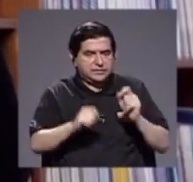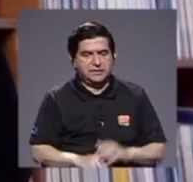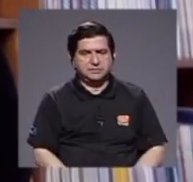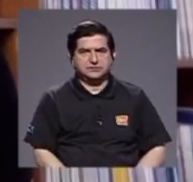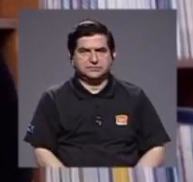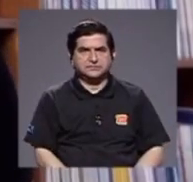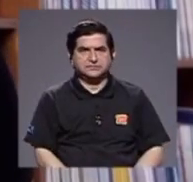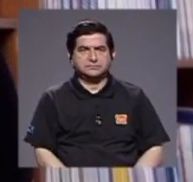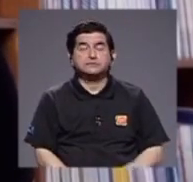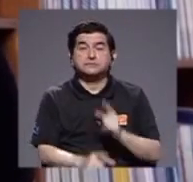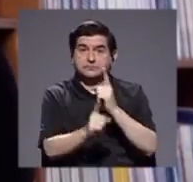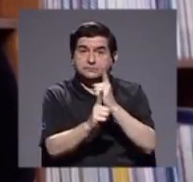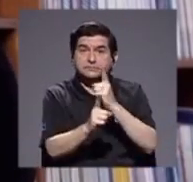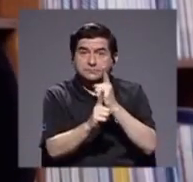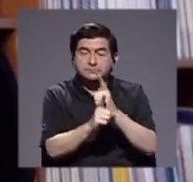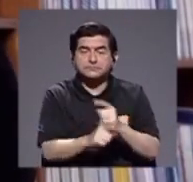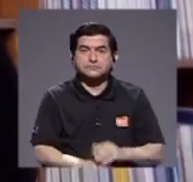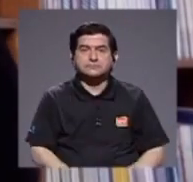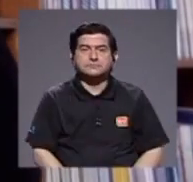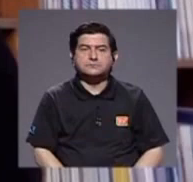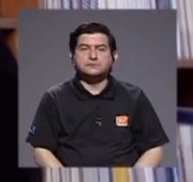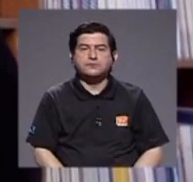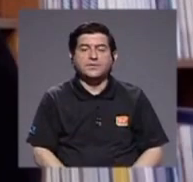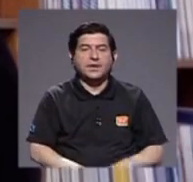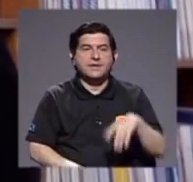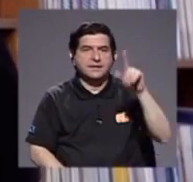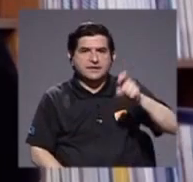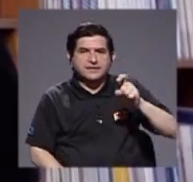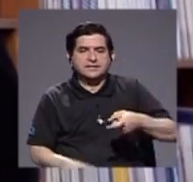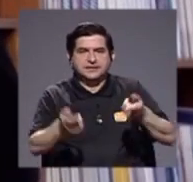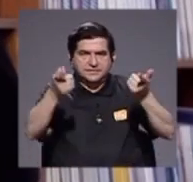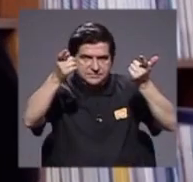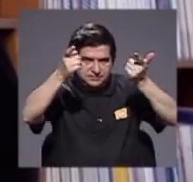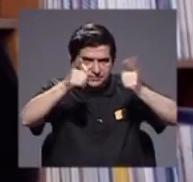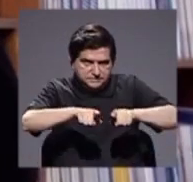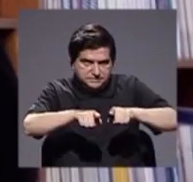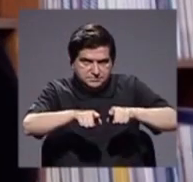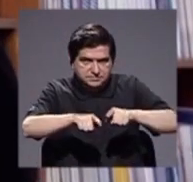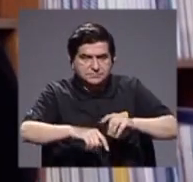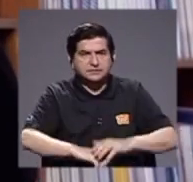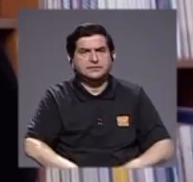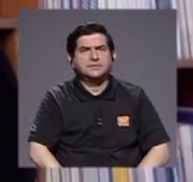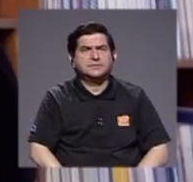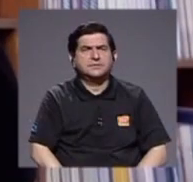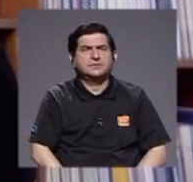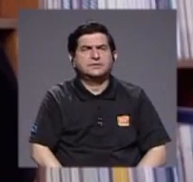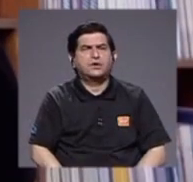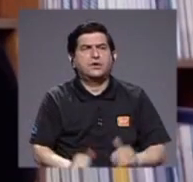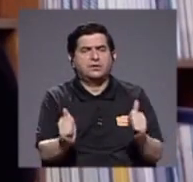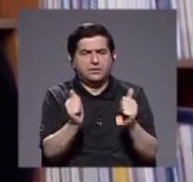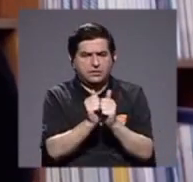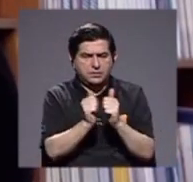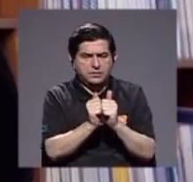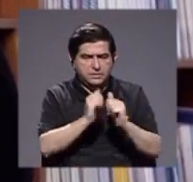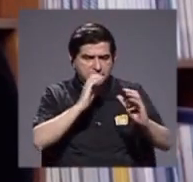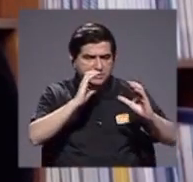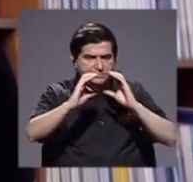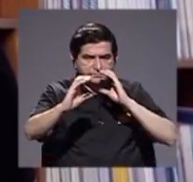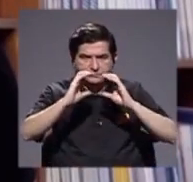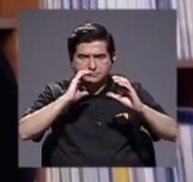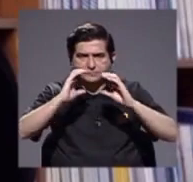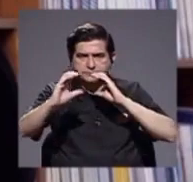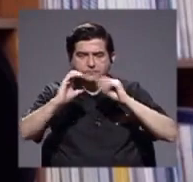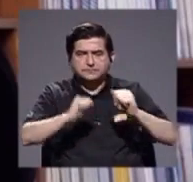que efectivamente se dé como una comunicación